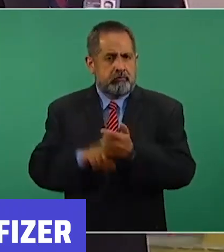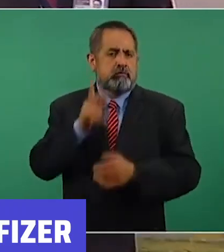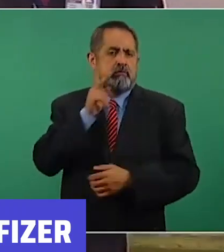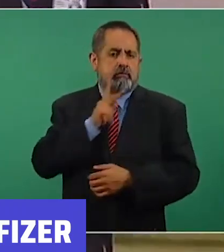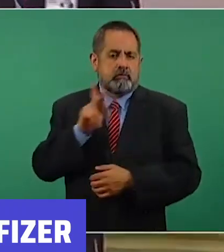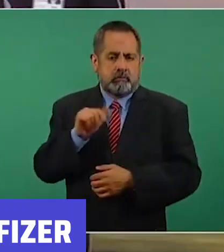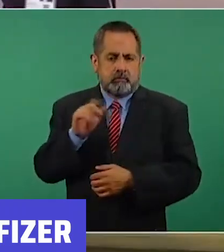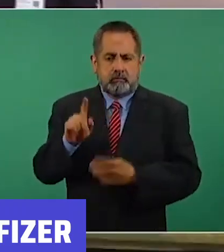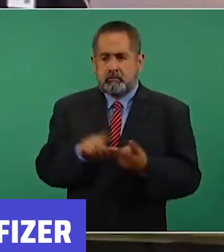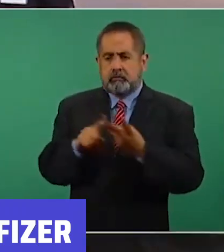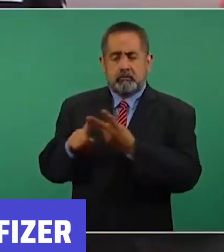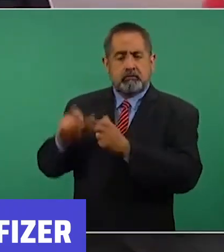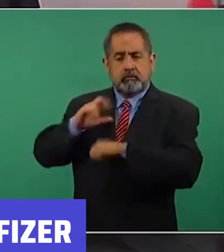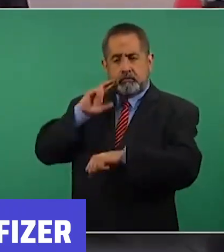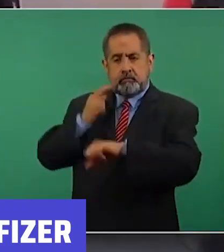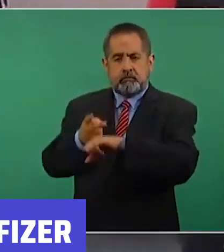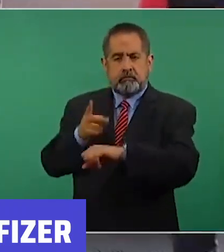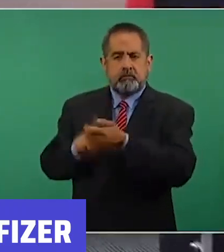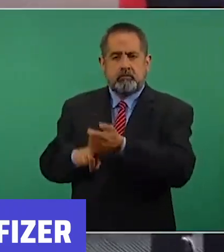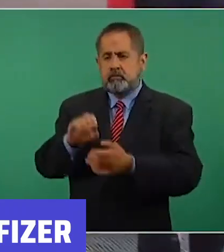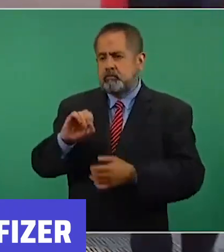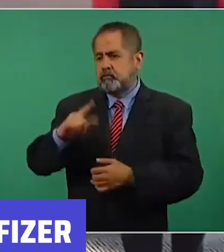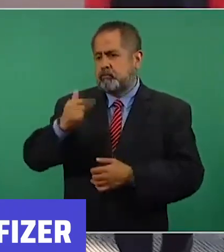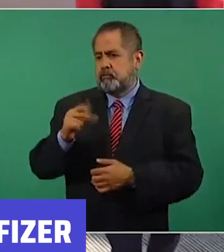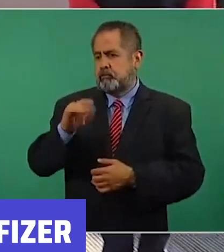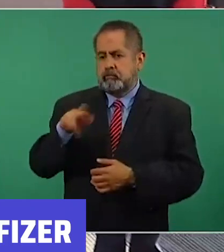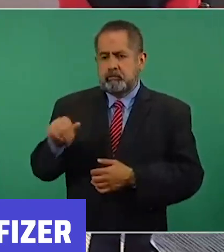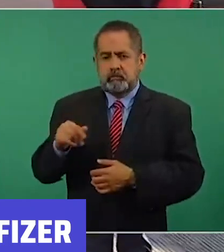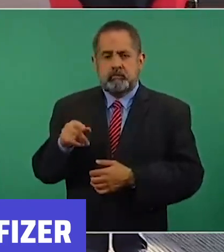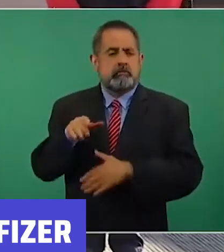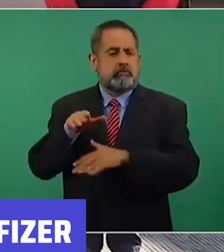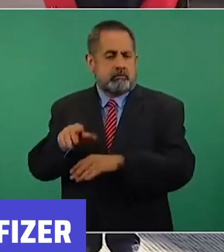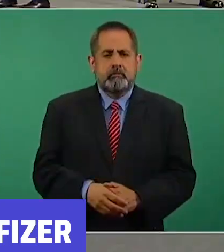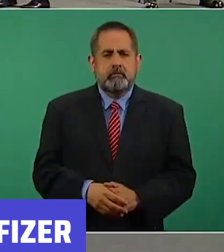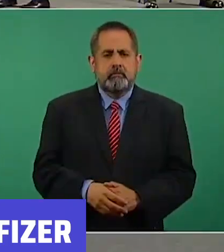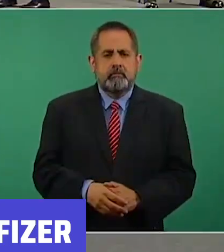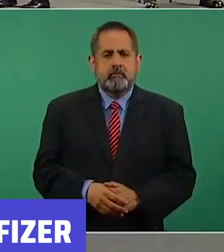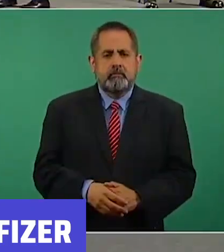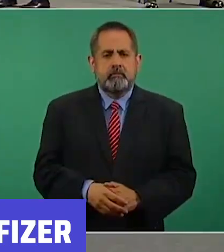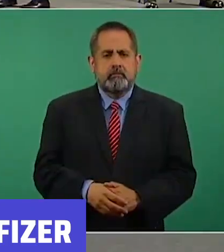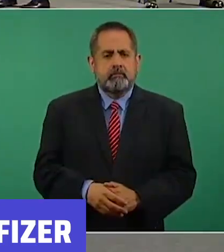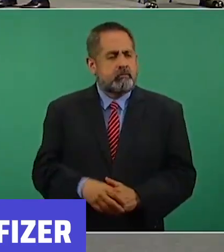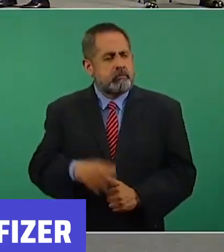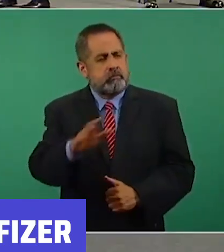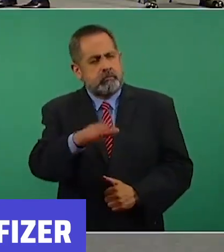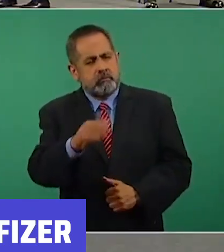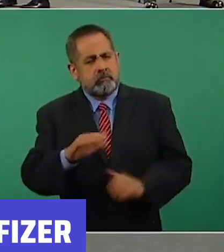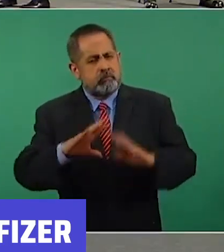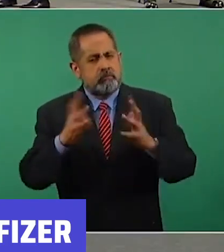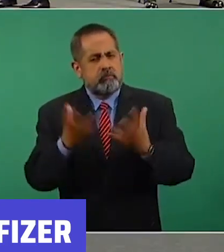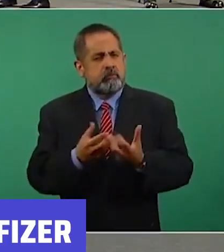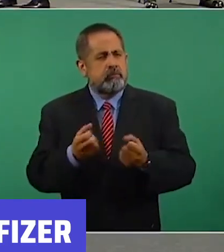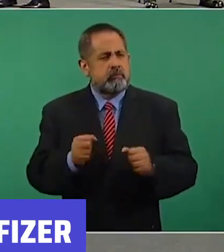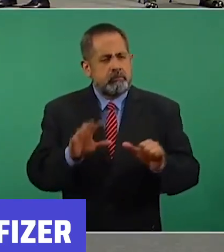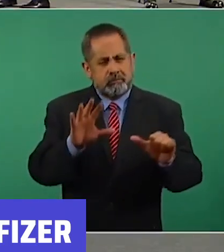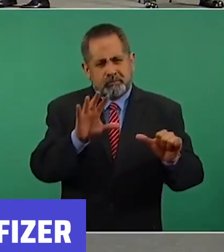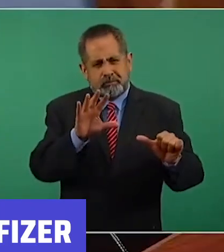y la comisionada Olga Piña, de Operación Sanitaria, señor presidente. Son 600